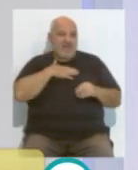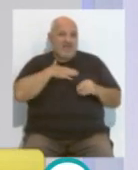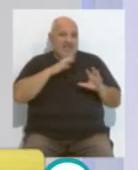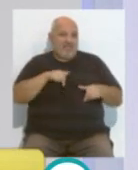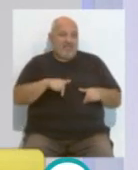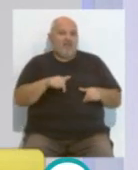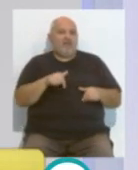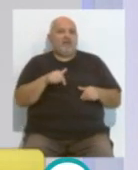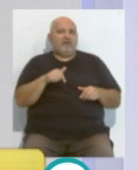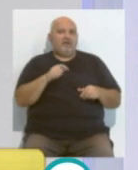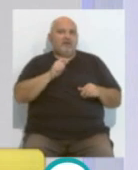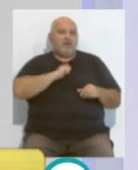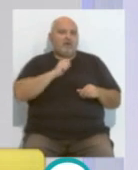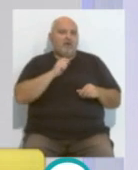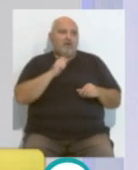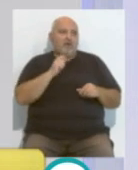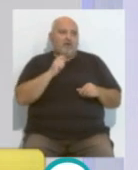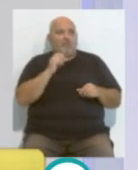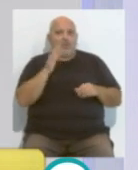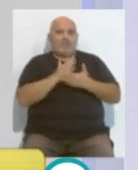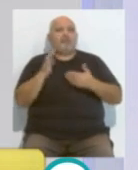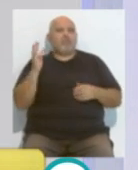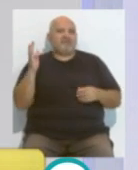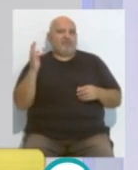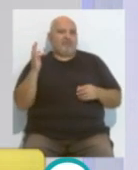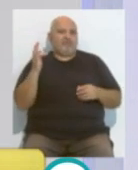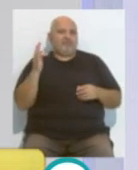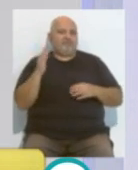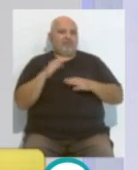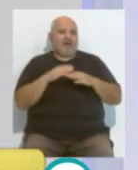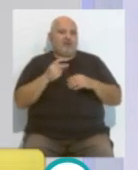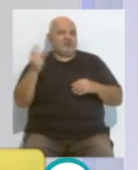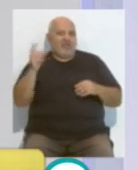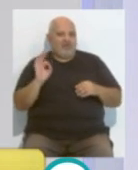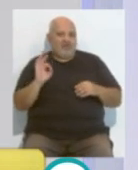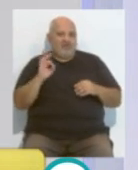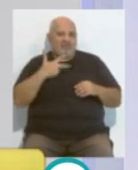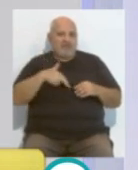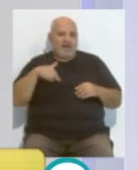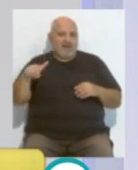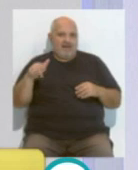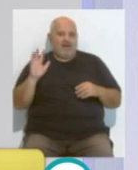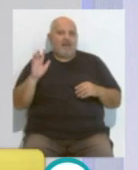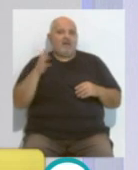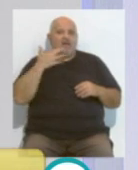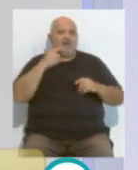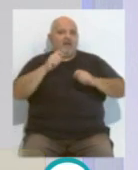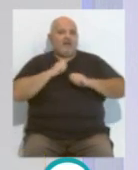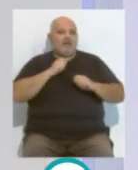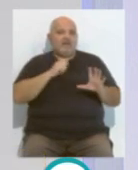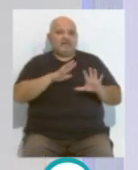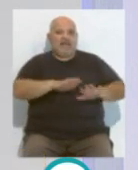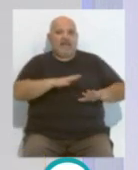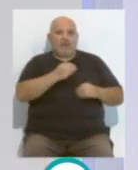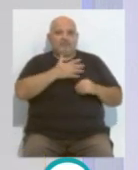le viene bien porque cuenta con un jugador muy importante a su plena y entera